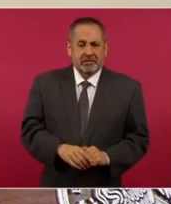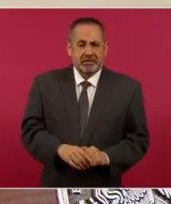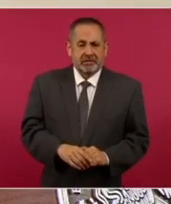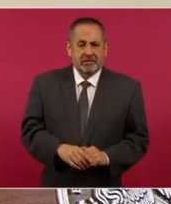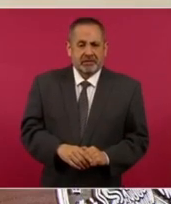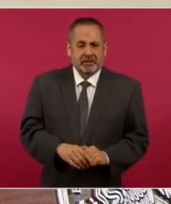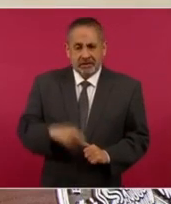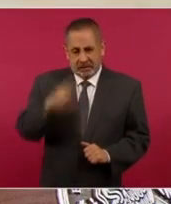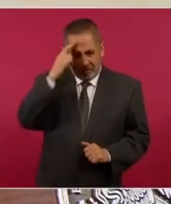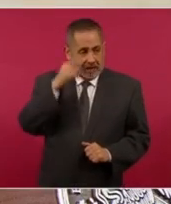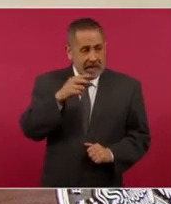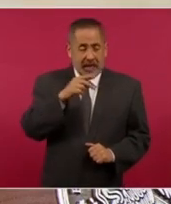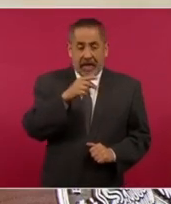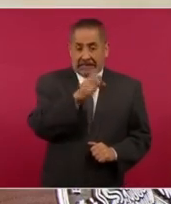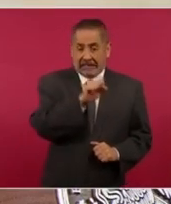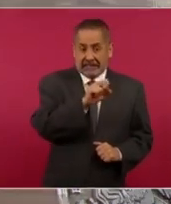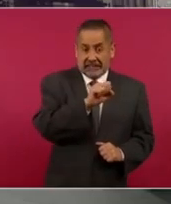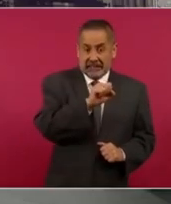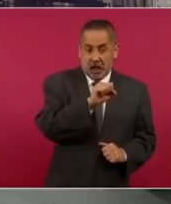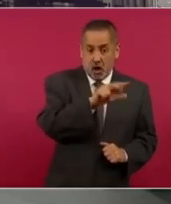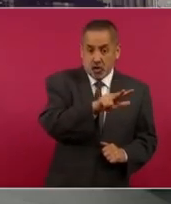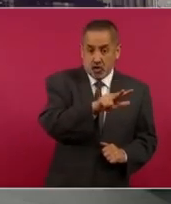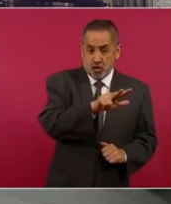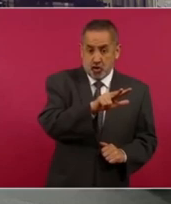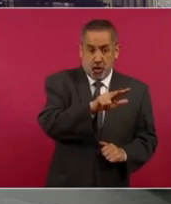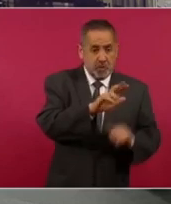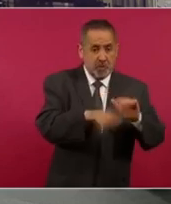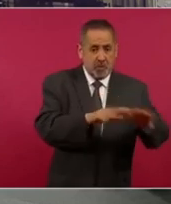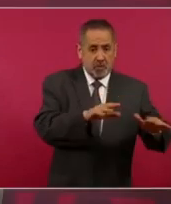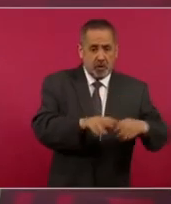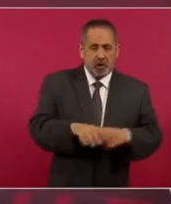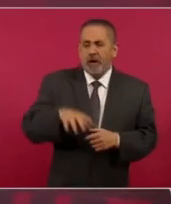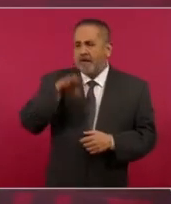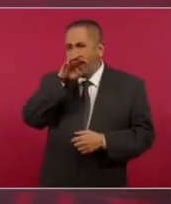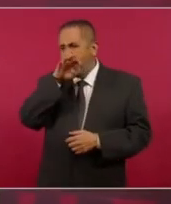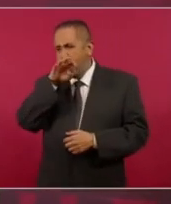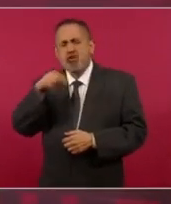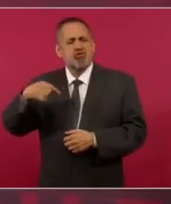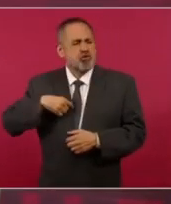después del 68. Yo soy responsable.